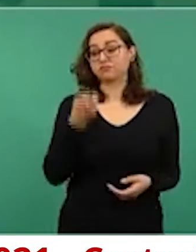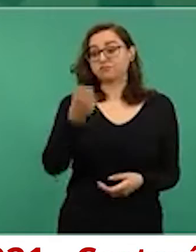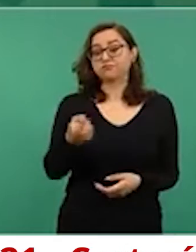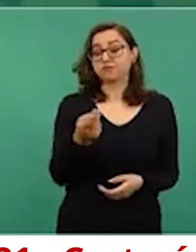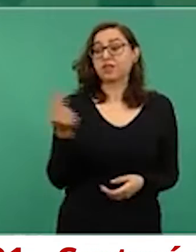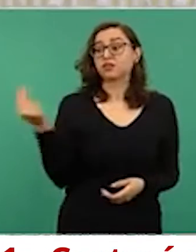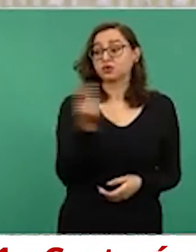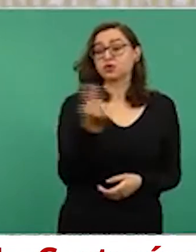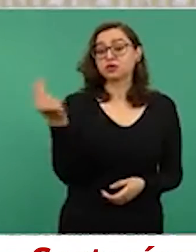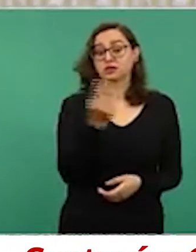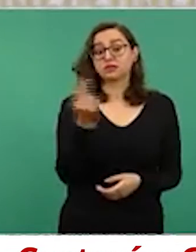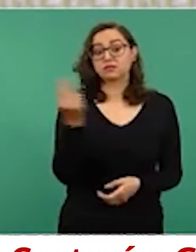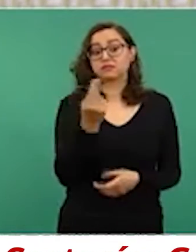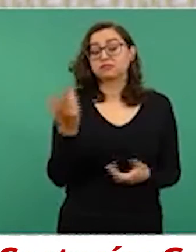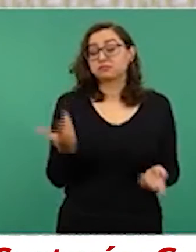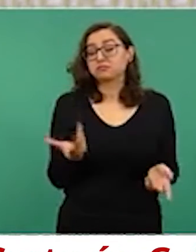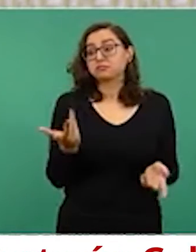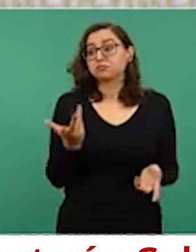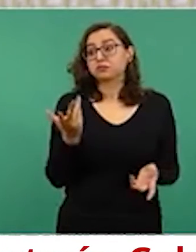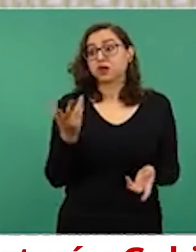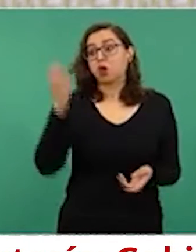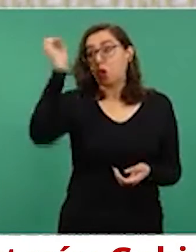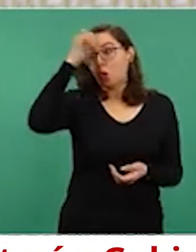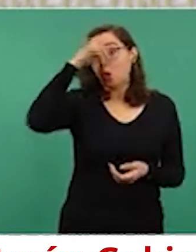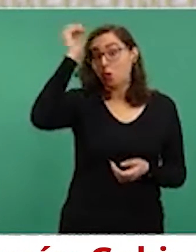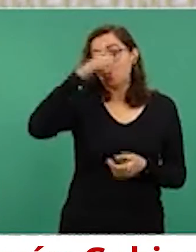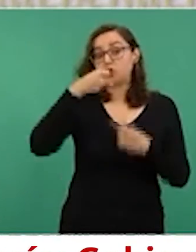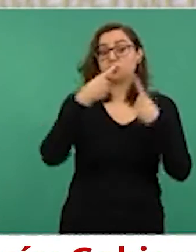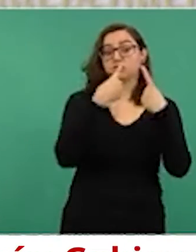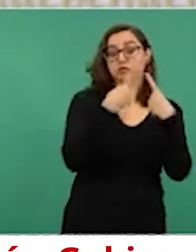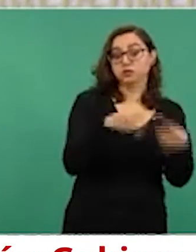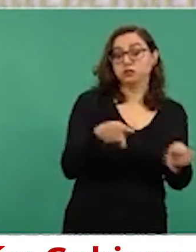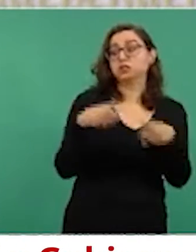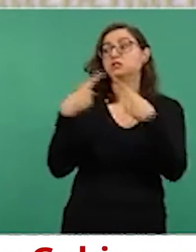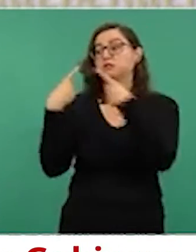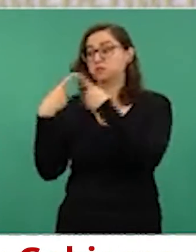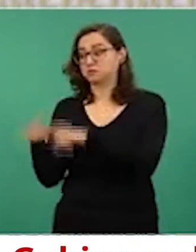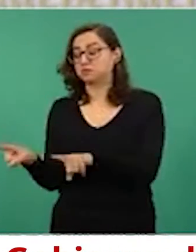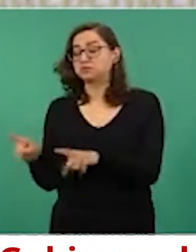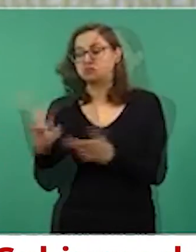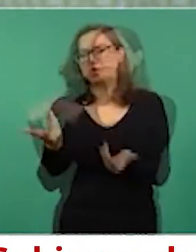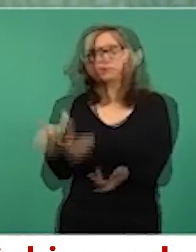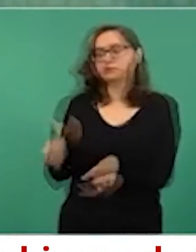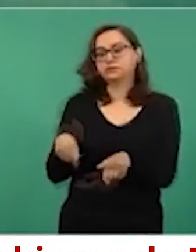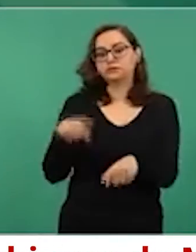desafortunado, afortunado, no desafortunado.